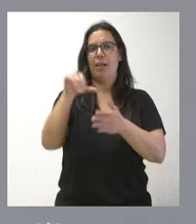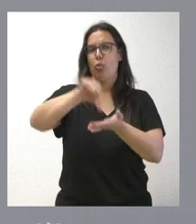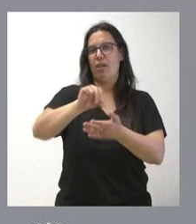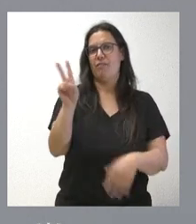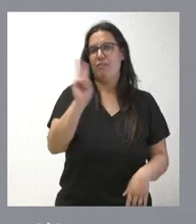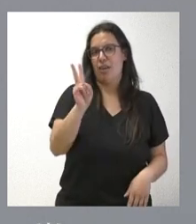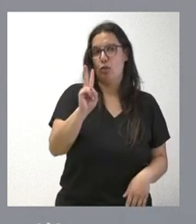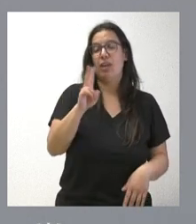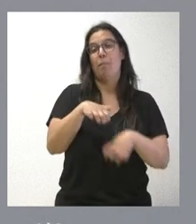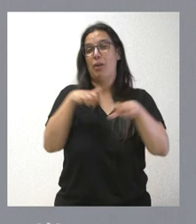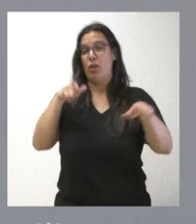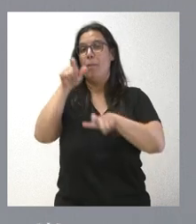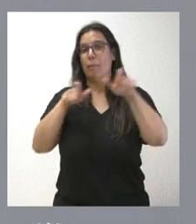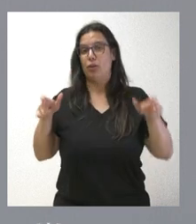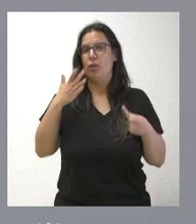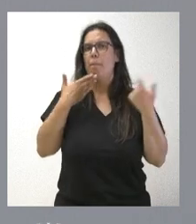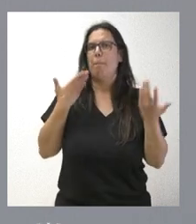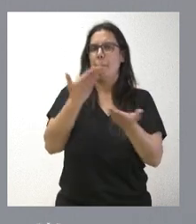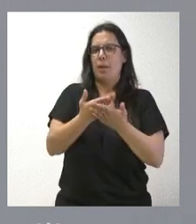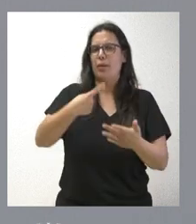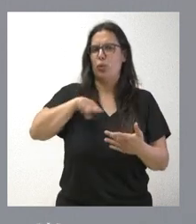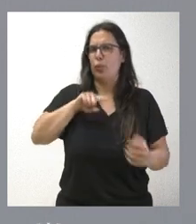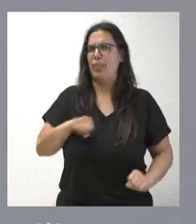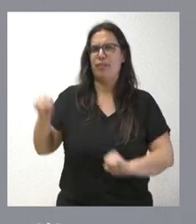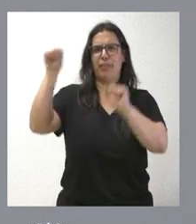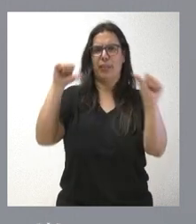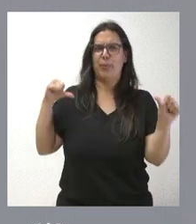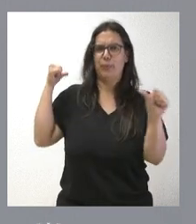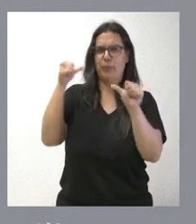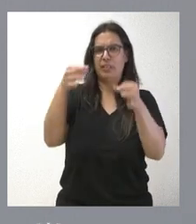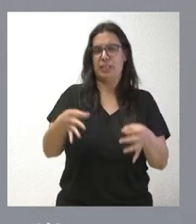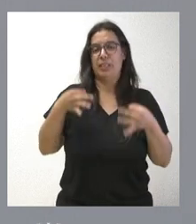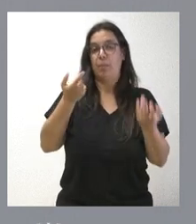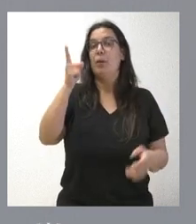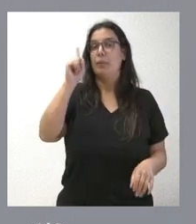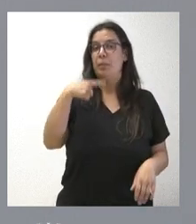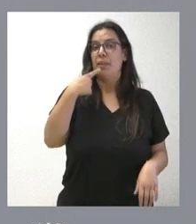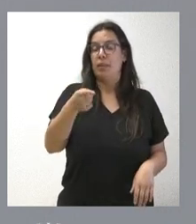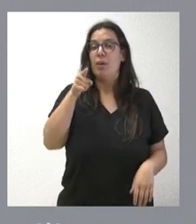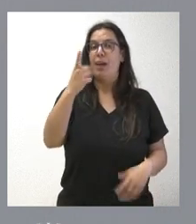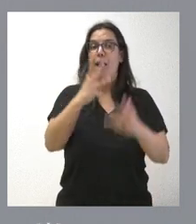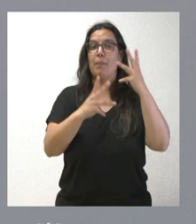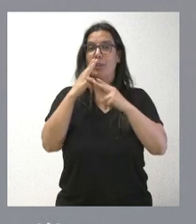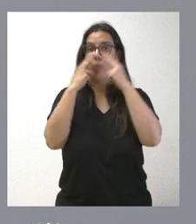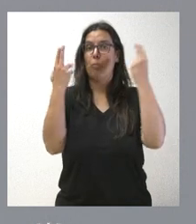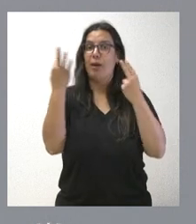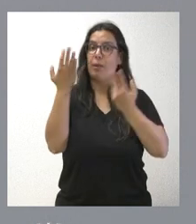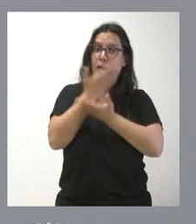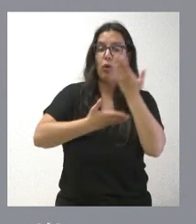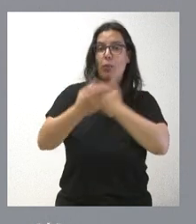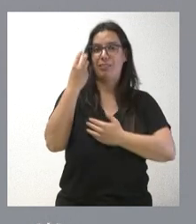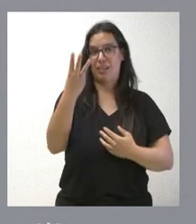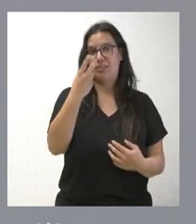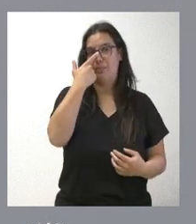que pide una gran mayoría de los ciudadanos y así lo hemos defendido y manifestado siempre. Pero también hemos dicho que aquí hay tres Administraciones que colaboran en este proyecto